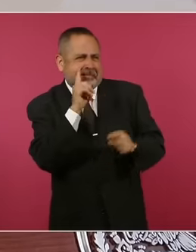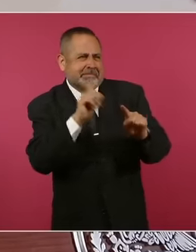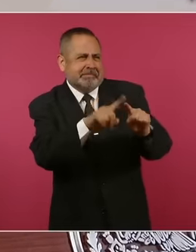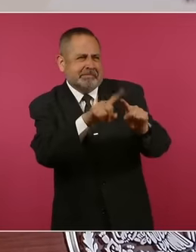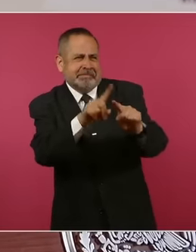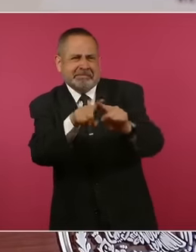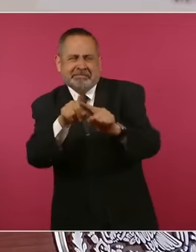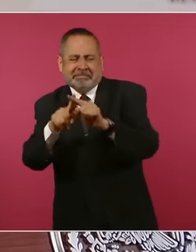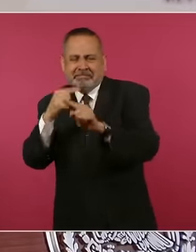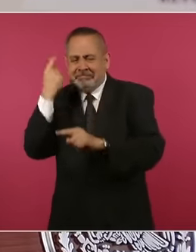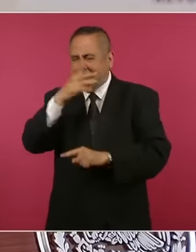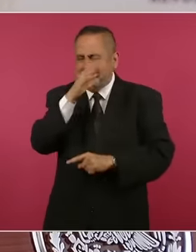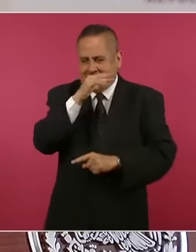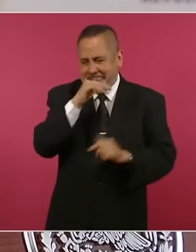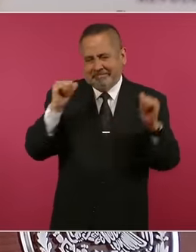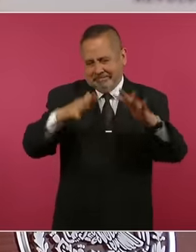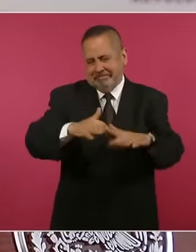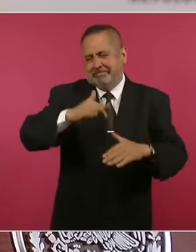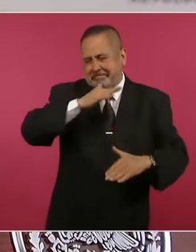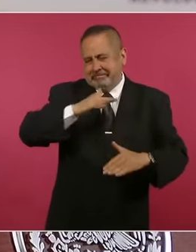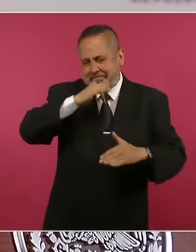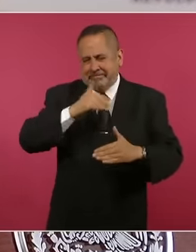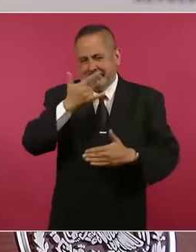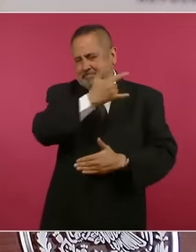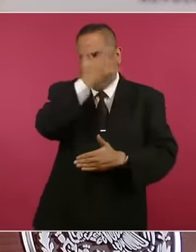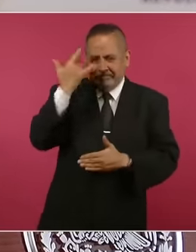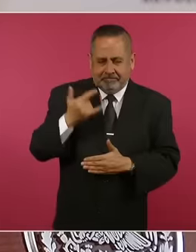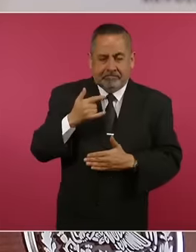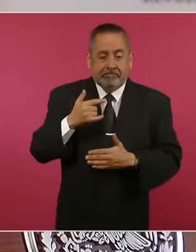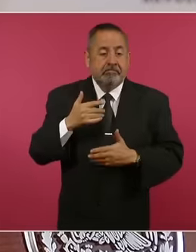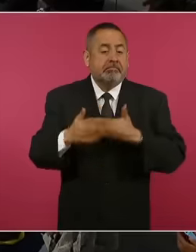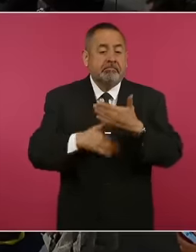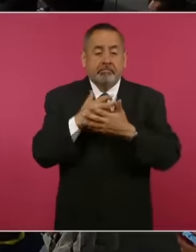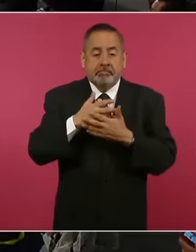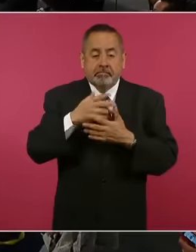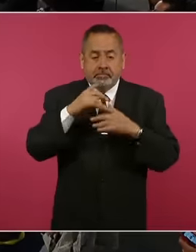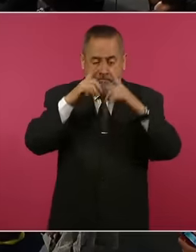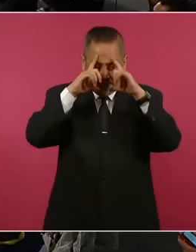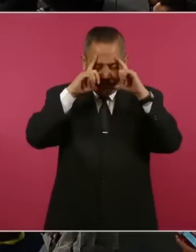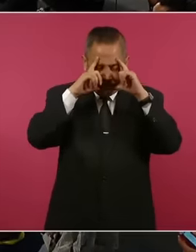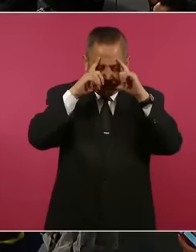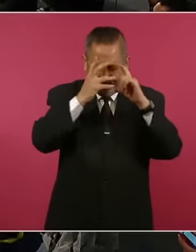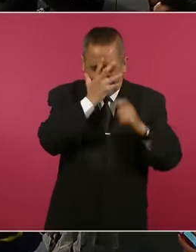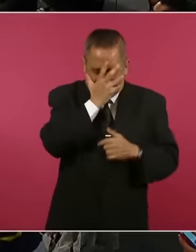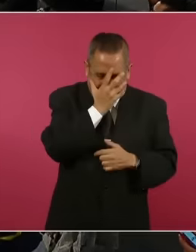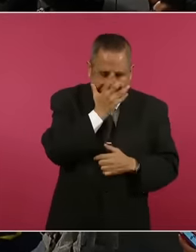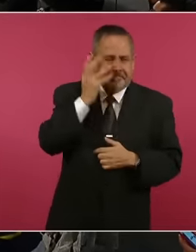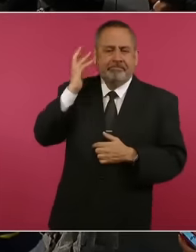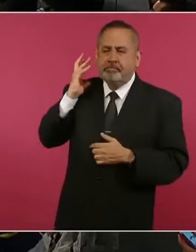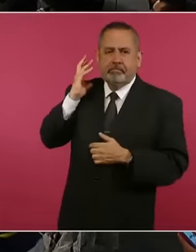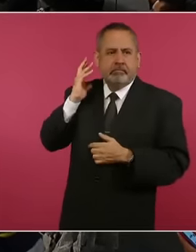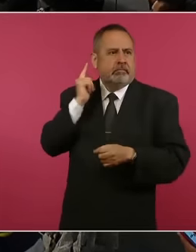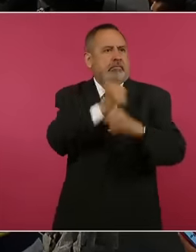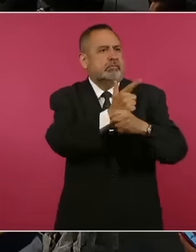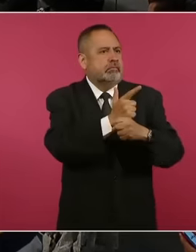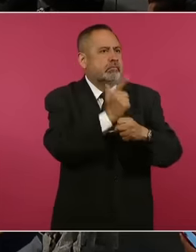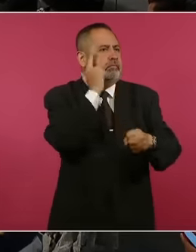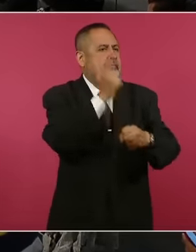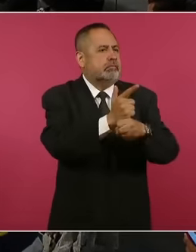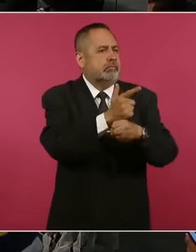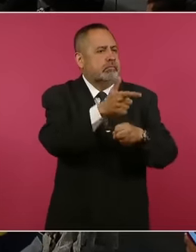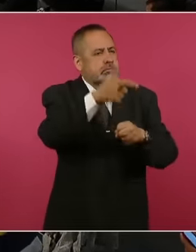y van quedando sus rostros al descubierto como son.